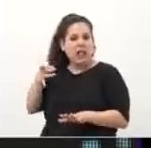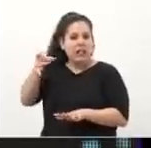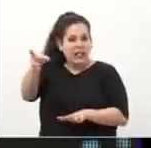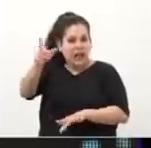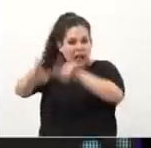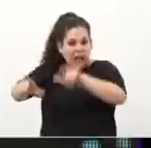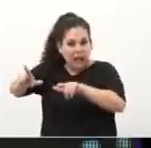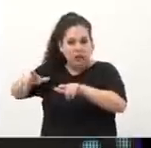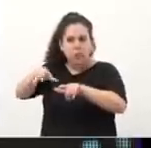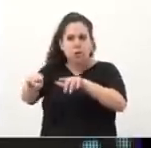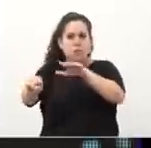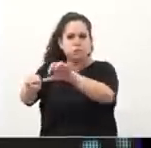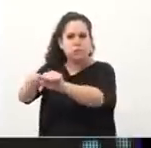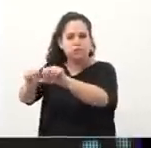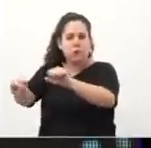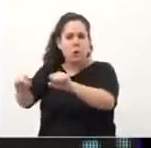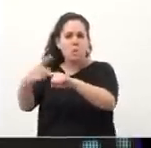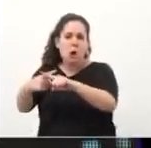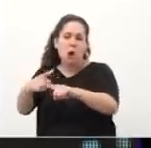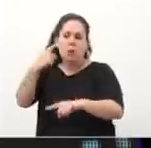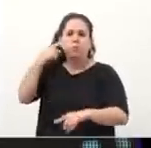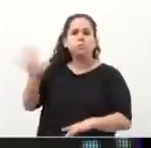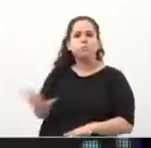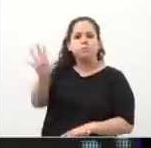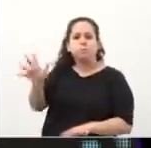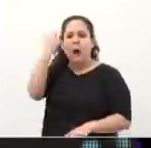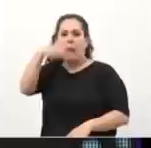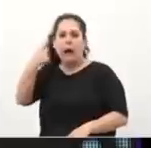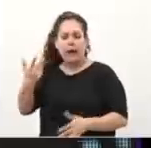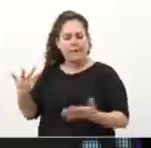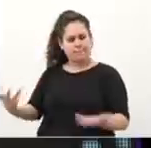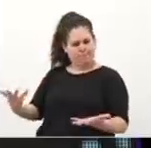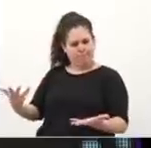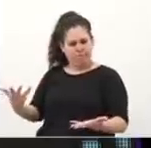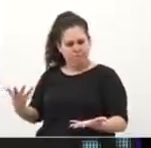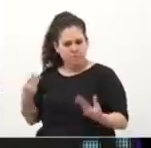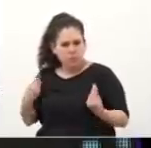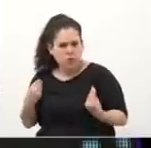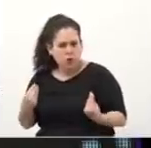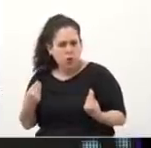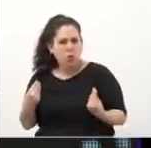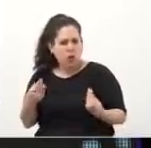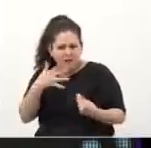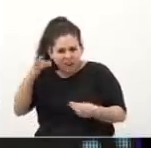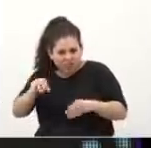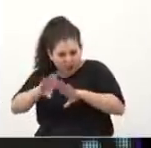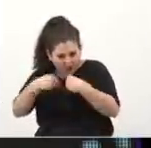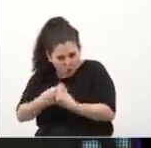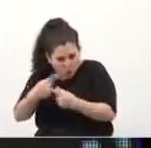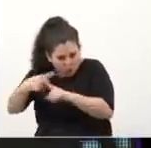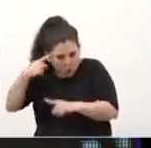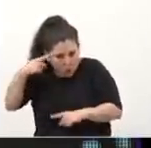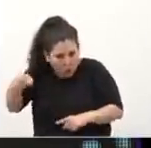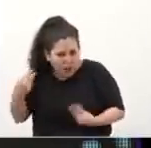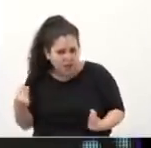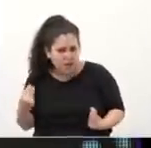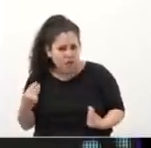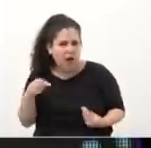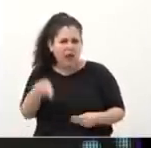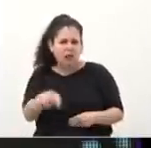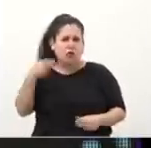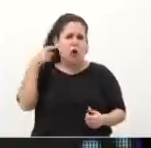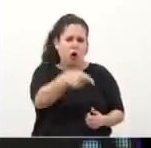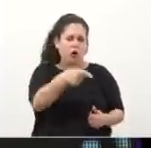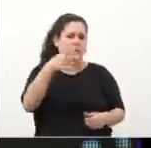de cara. Y obviamente siempre se dice que consiguieron tal o cual resultado, pero lo cierto es que esta política es clasista. Apunta contra la